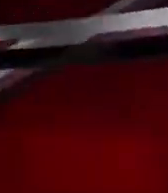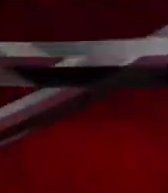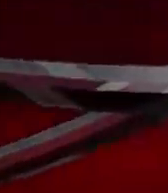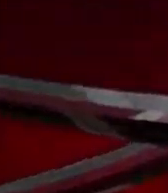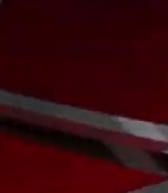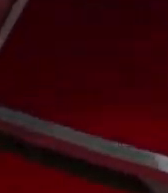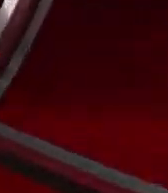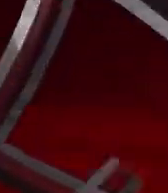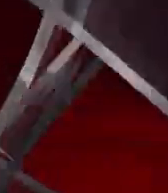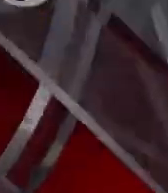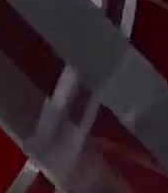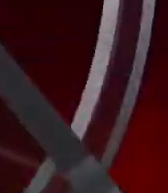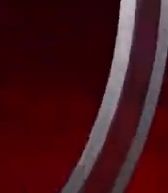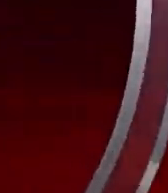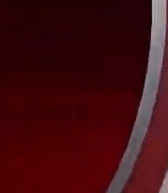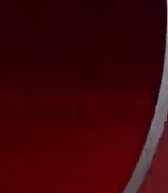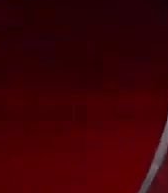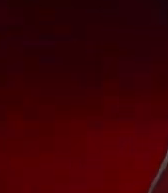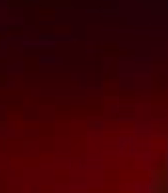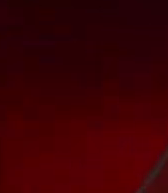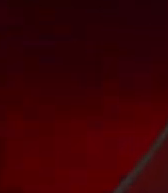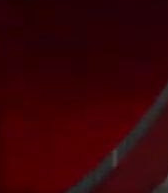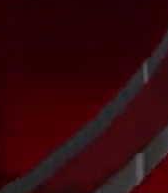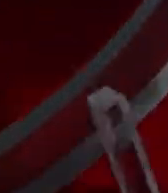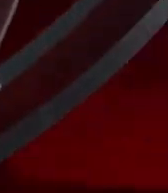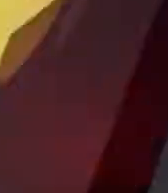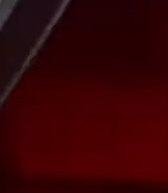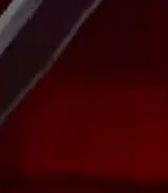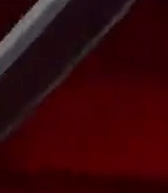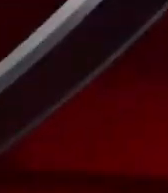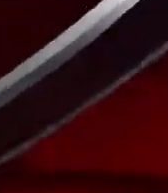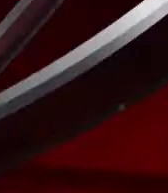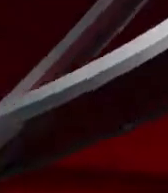Continuamos con TVL Noticias, emisión central.